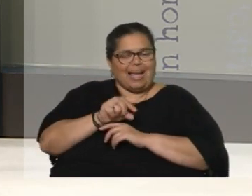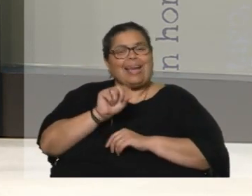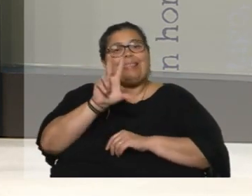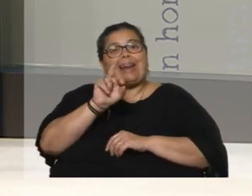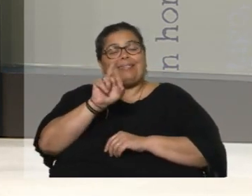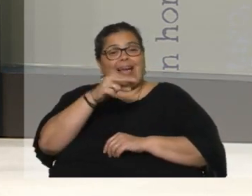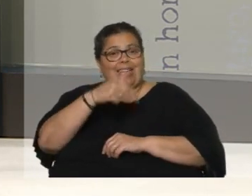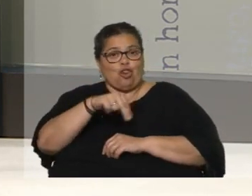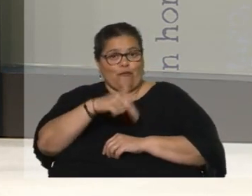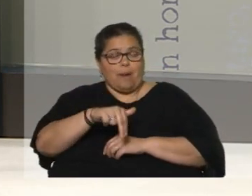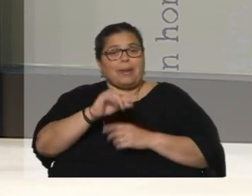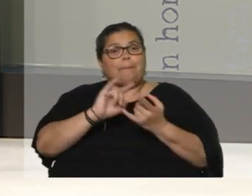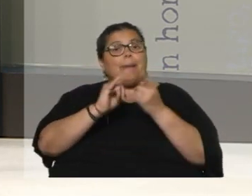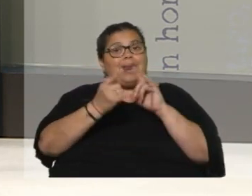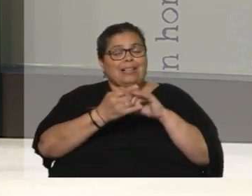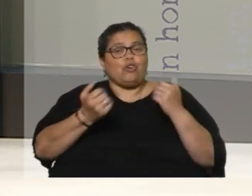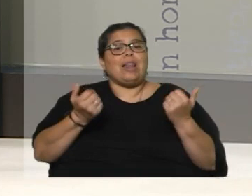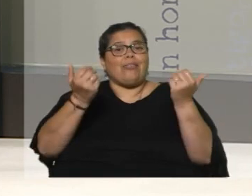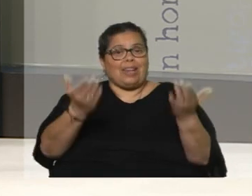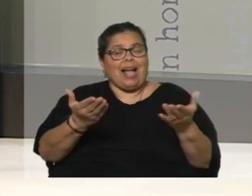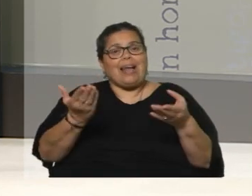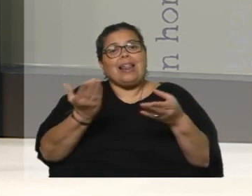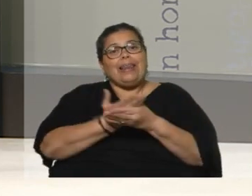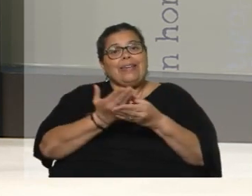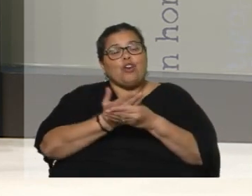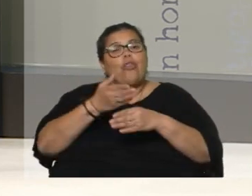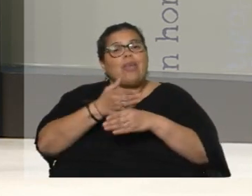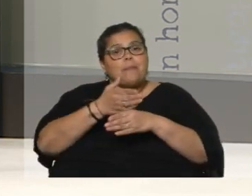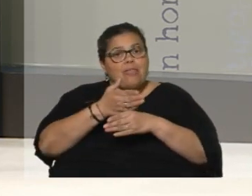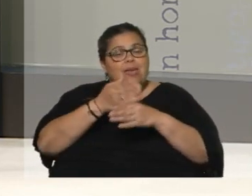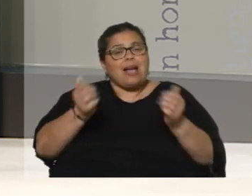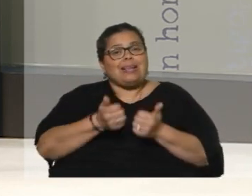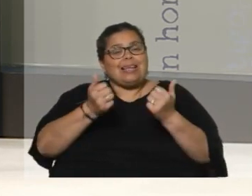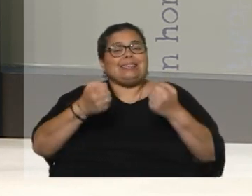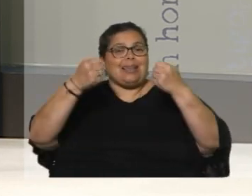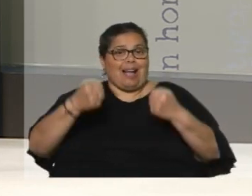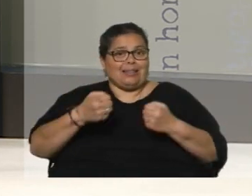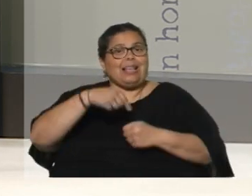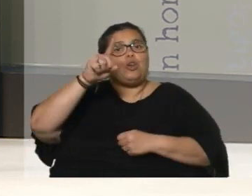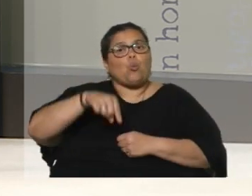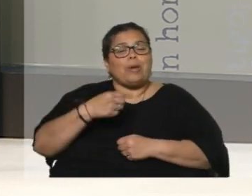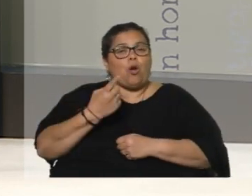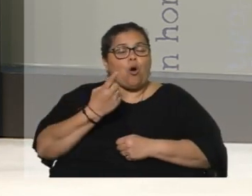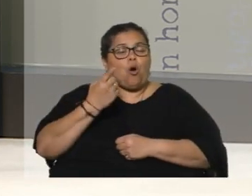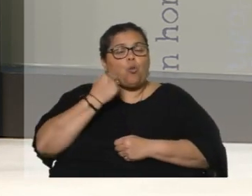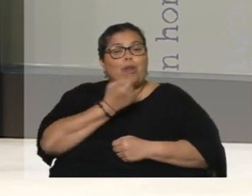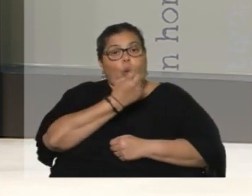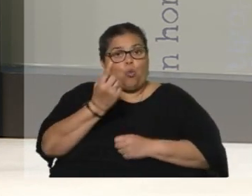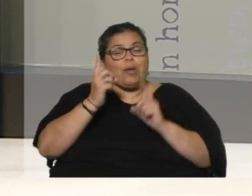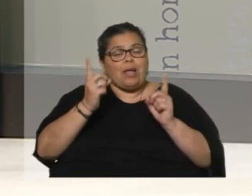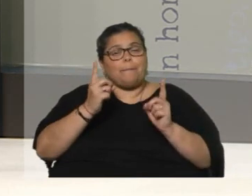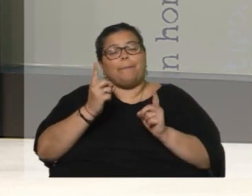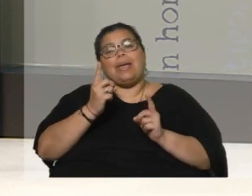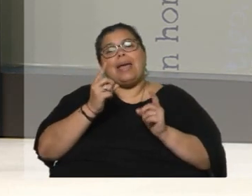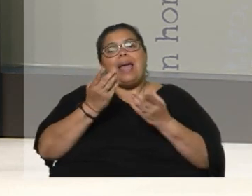en el Palacio Legislativo van a entregar libros de maderas hechos en la unidad número 1 y el CNR de la cárcel de mujeres, a